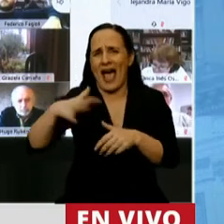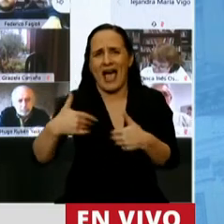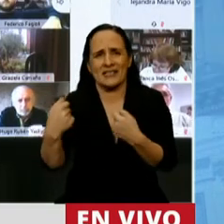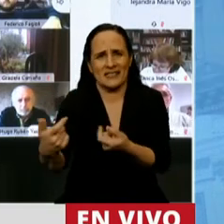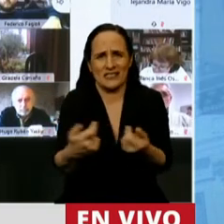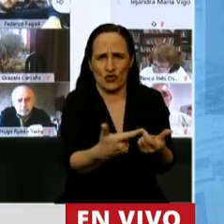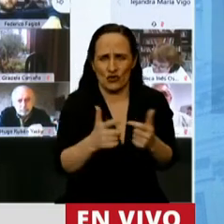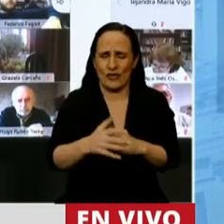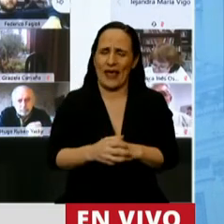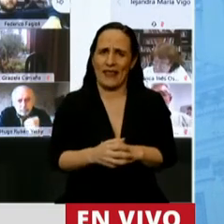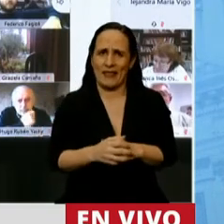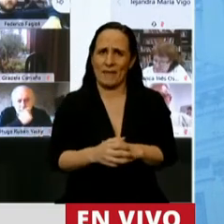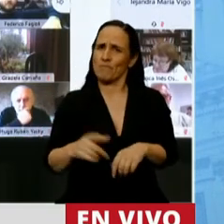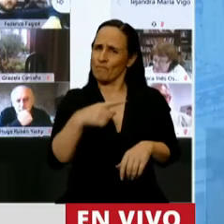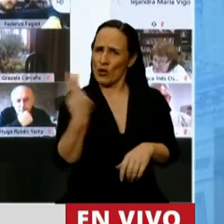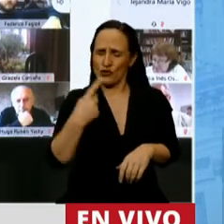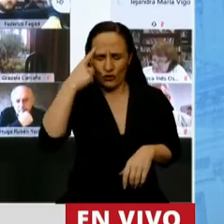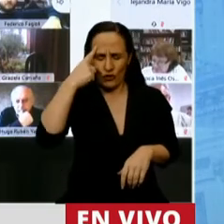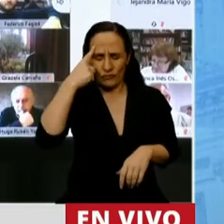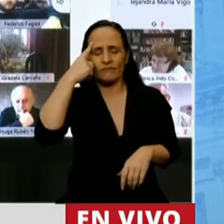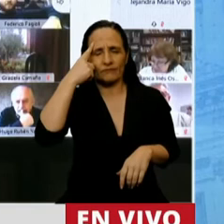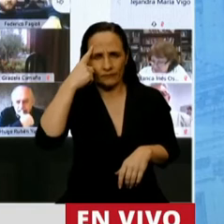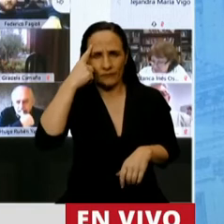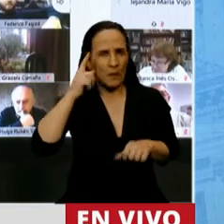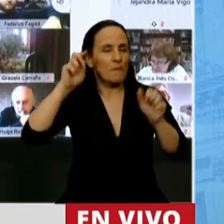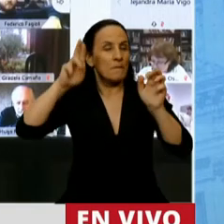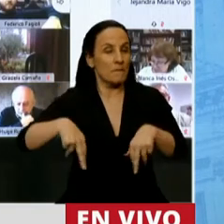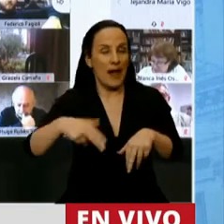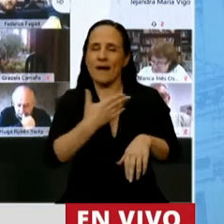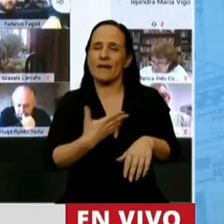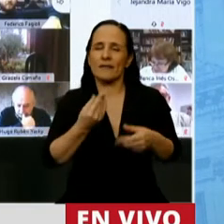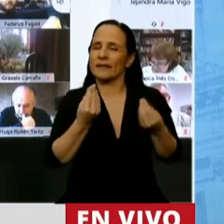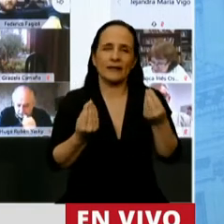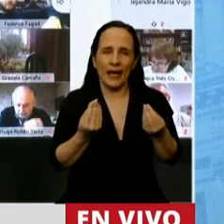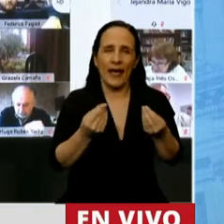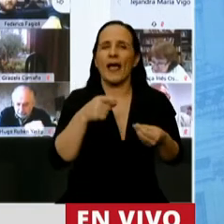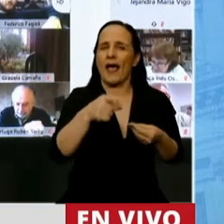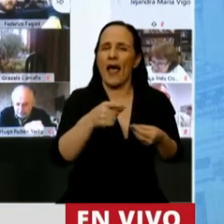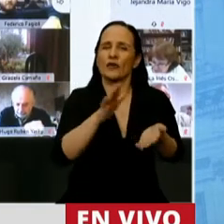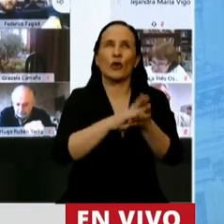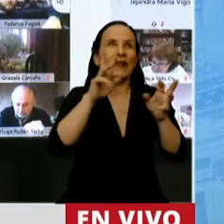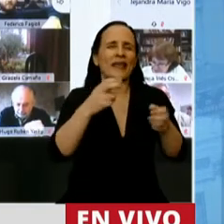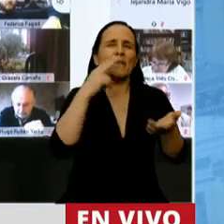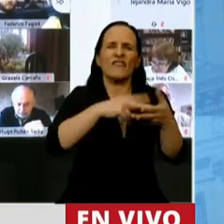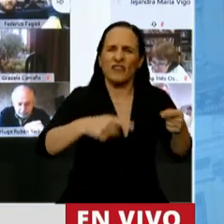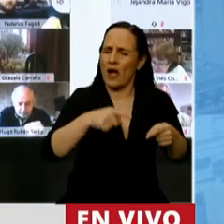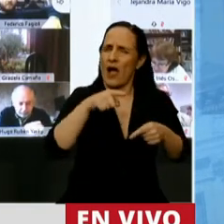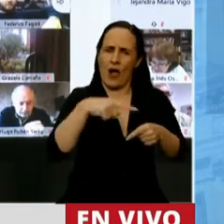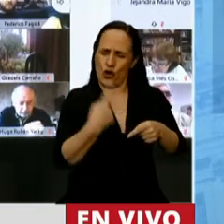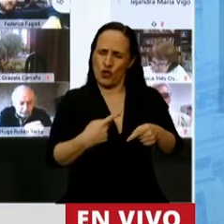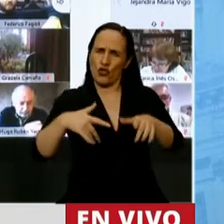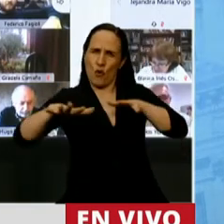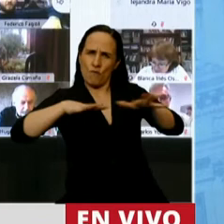instrumentando. Entonces nosotros creemos en una política fiscal activa, y creemos en una política